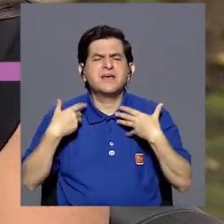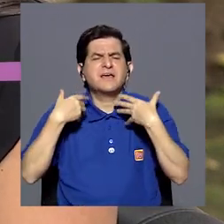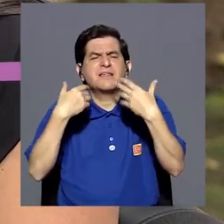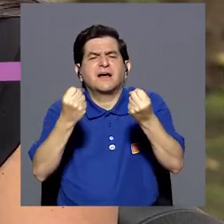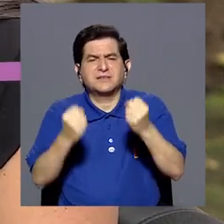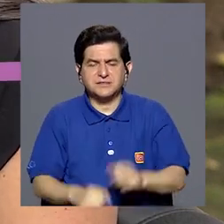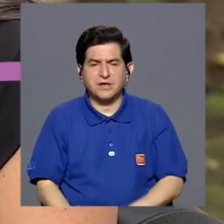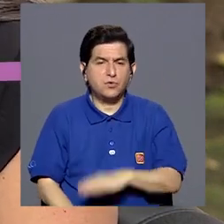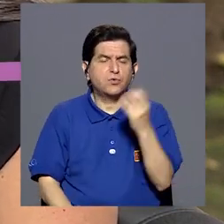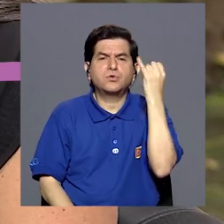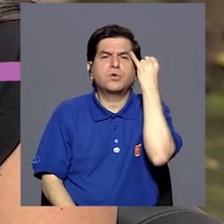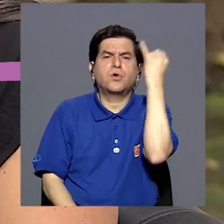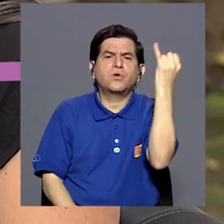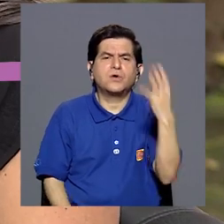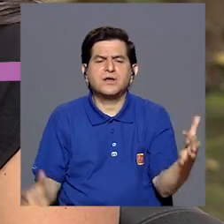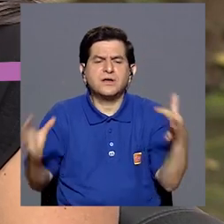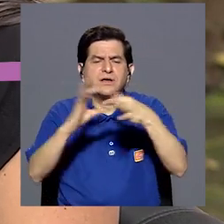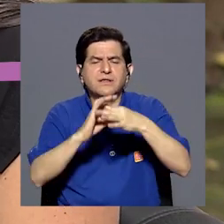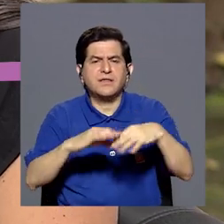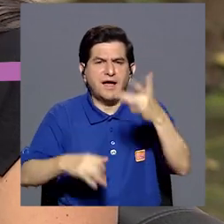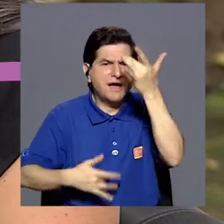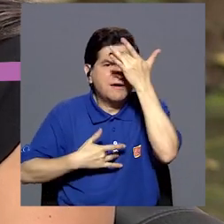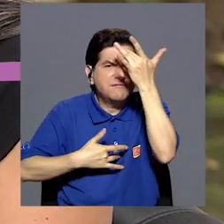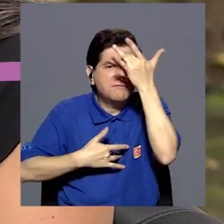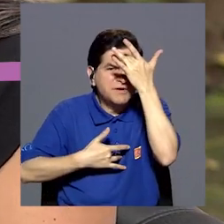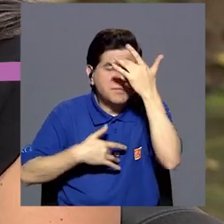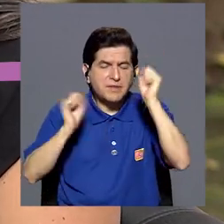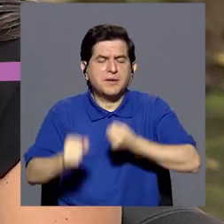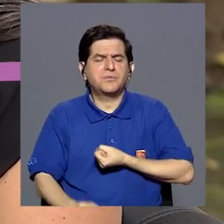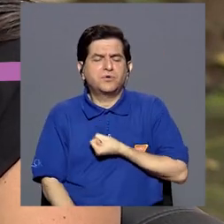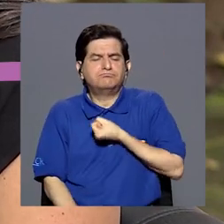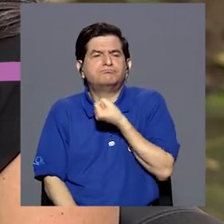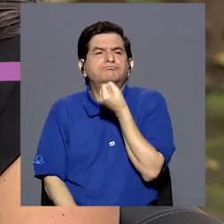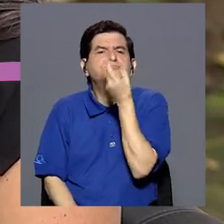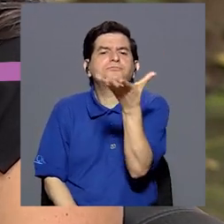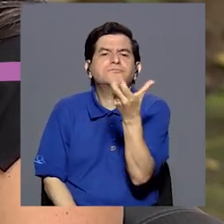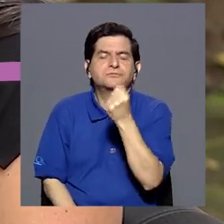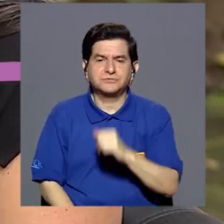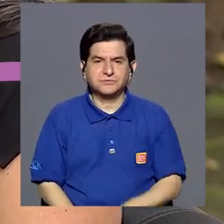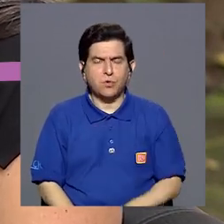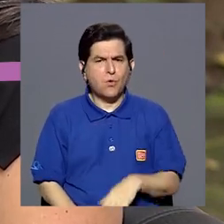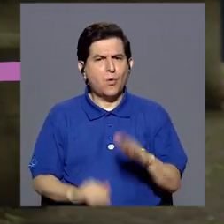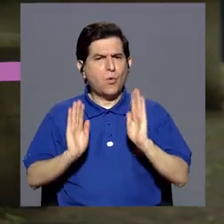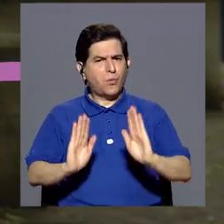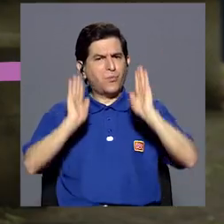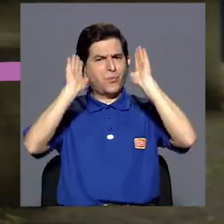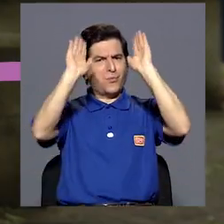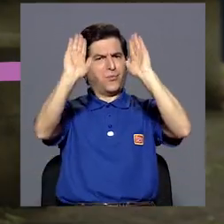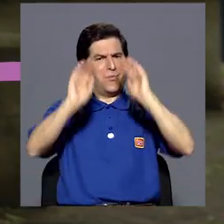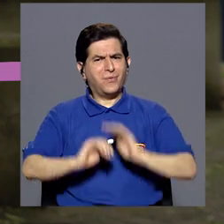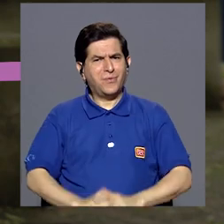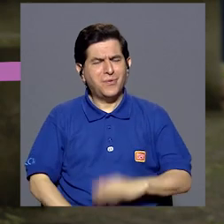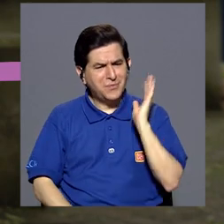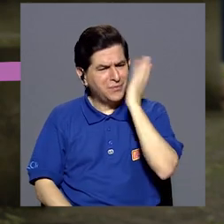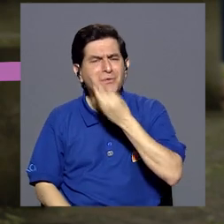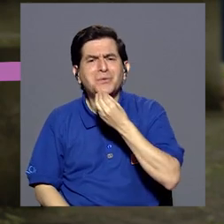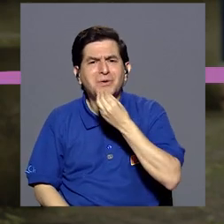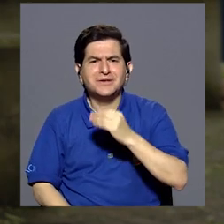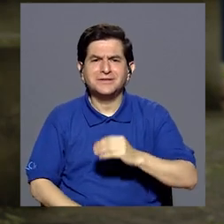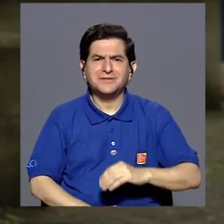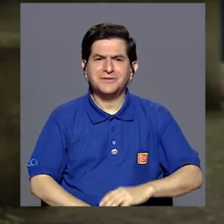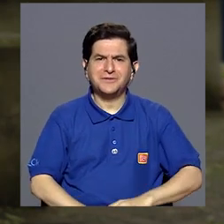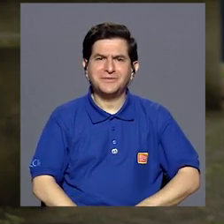salud, qué concepto entendían por enfermedad para que ellos pudieran expresarse. Eso es fantástico. Eso es muy lindo.